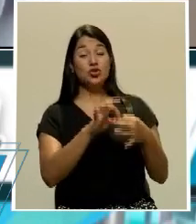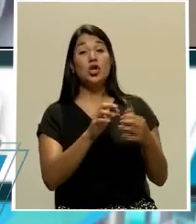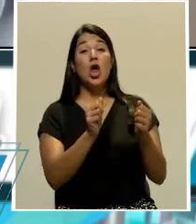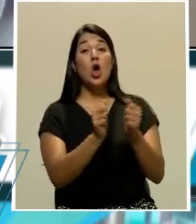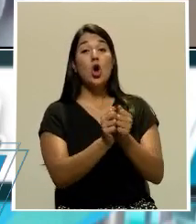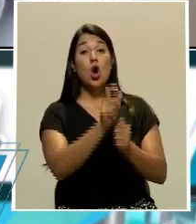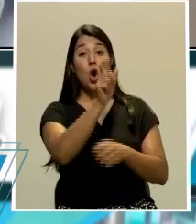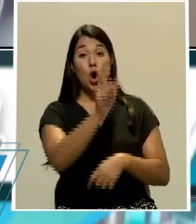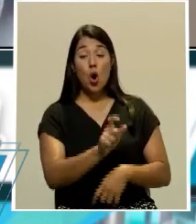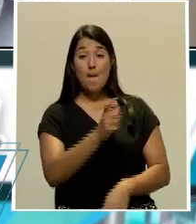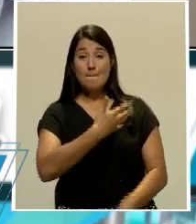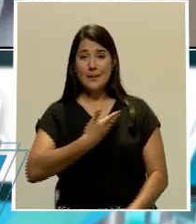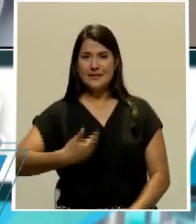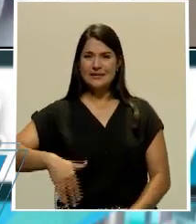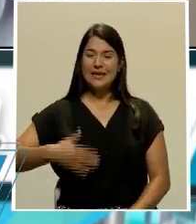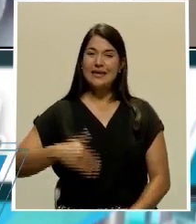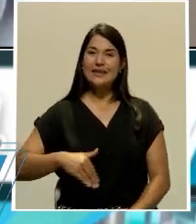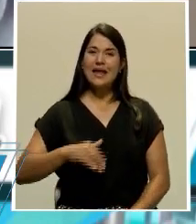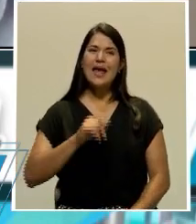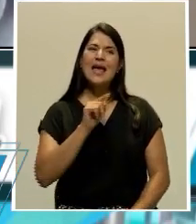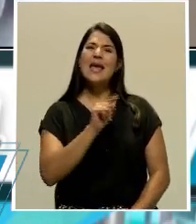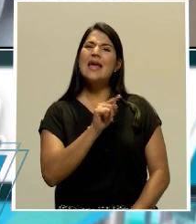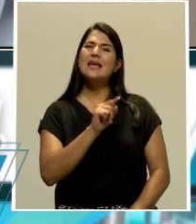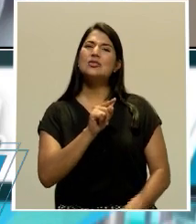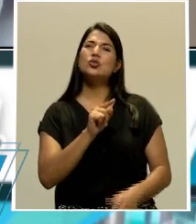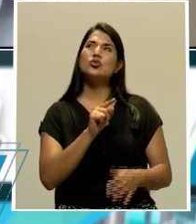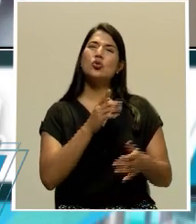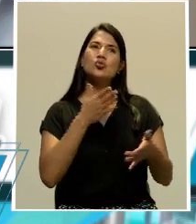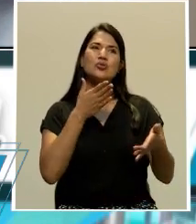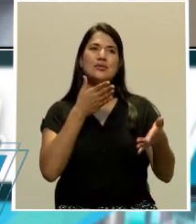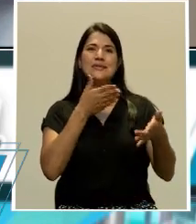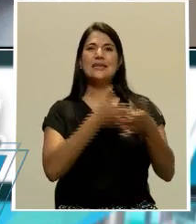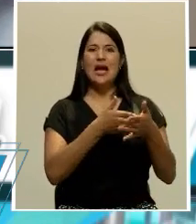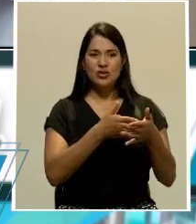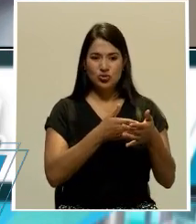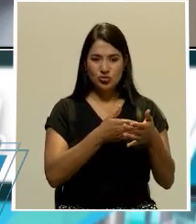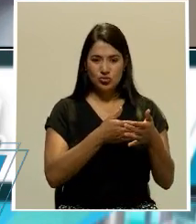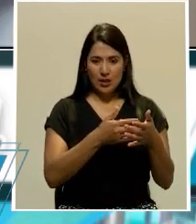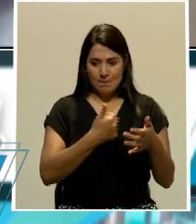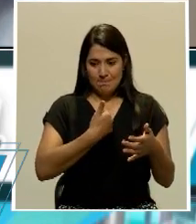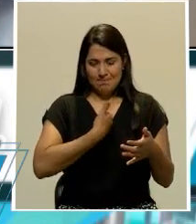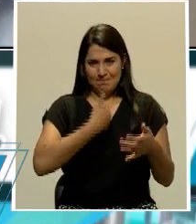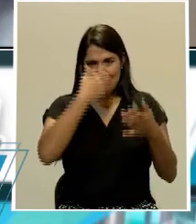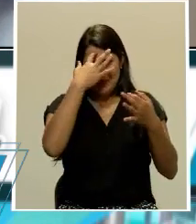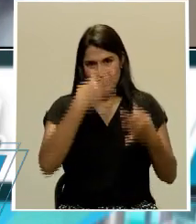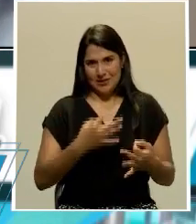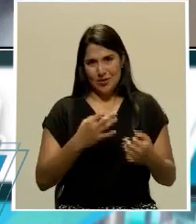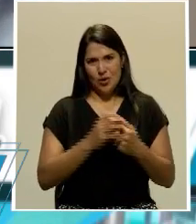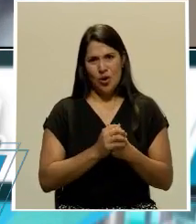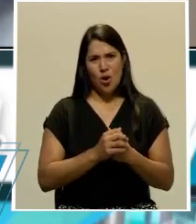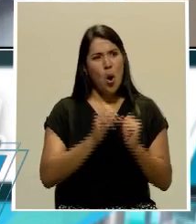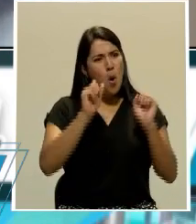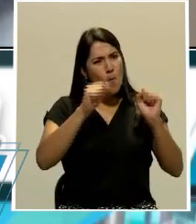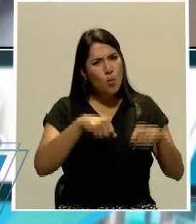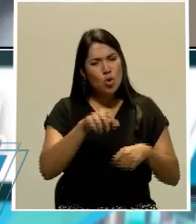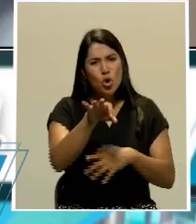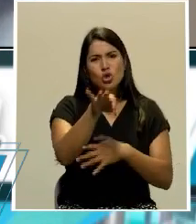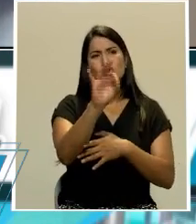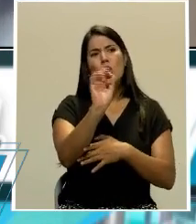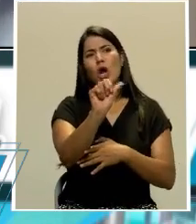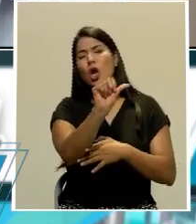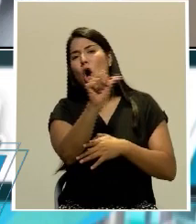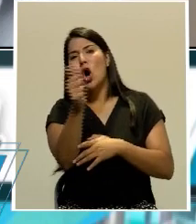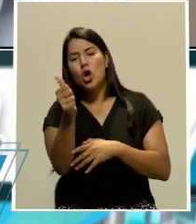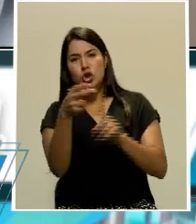la figura presidencial son daños autoinfligidos. Podría haber escogido otro destino turístico en el